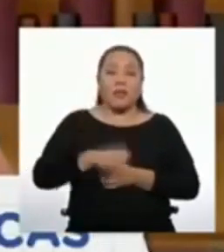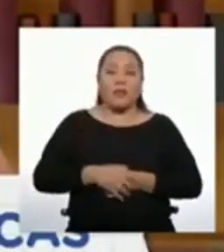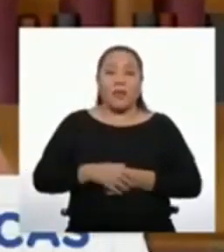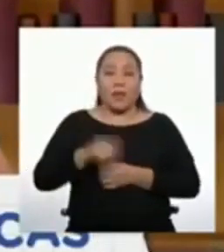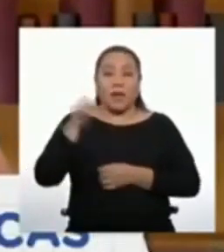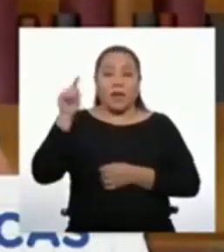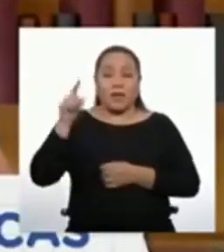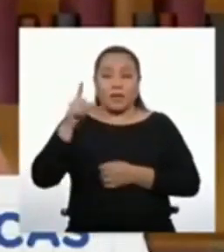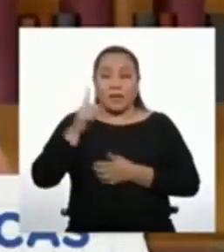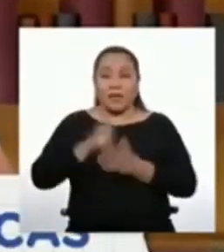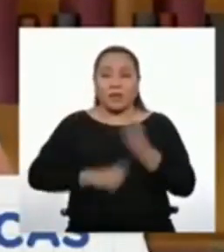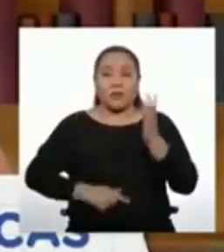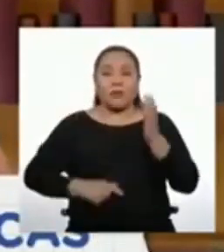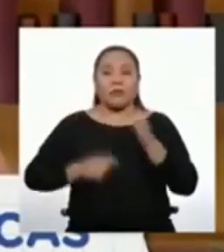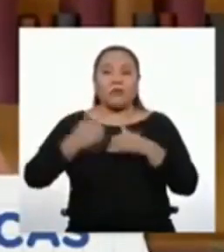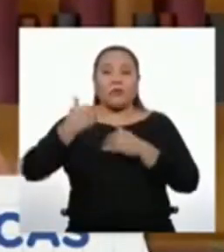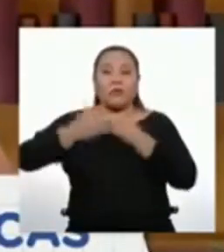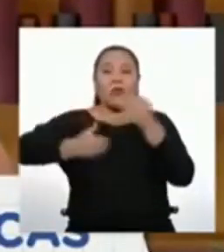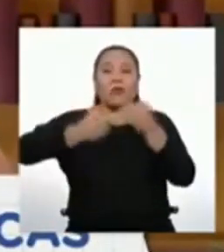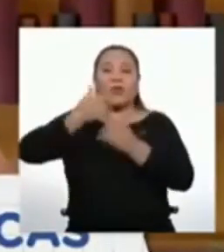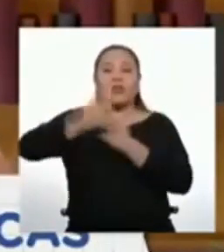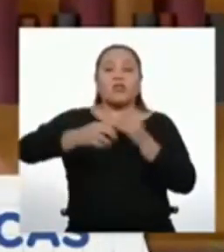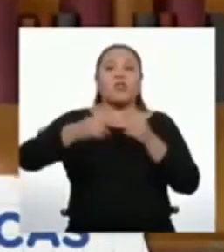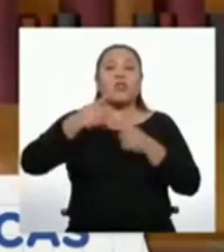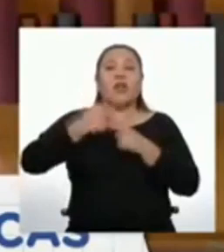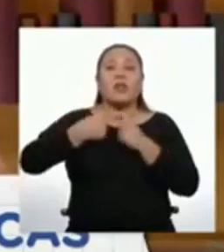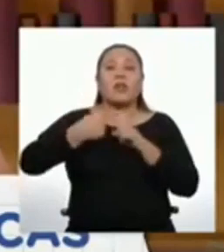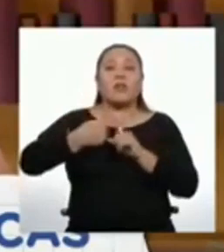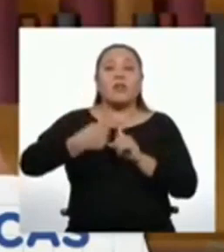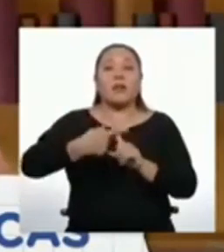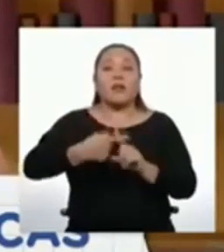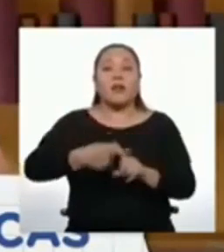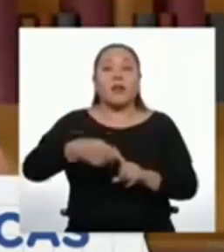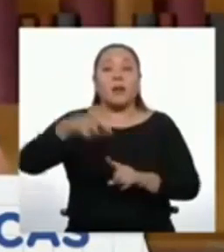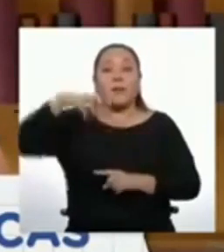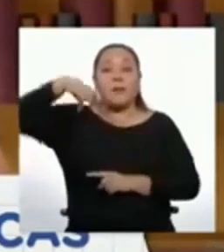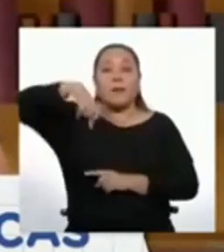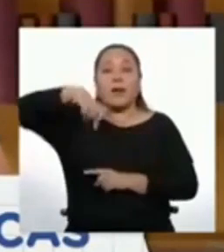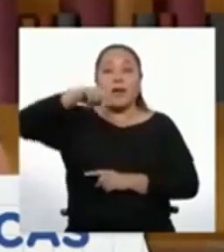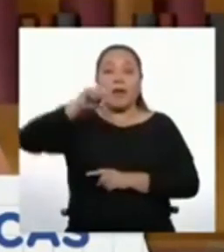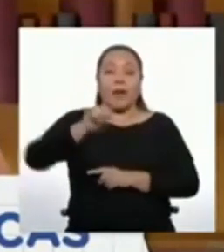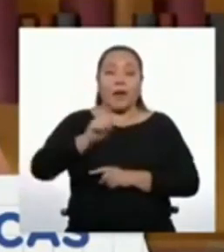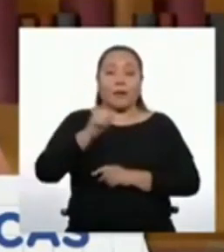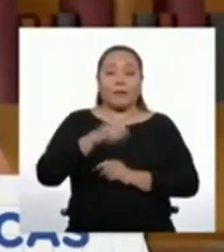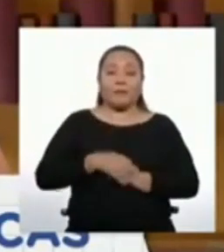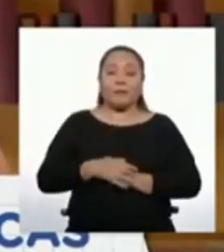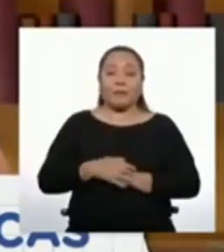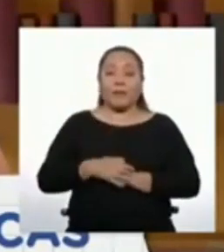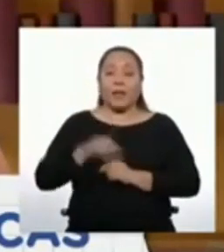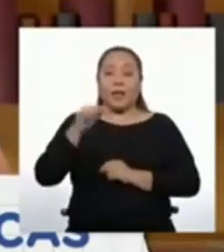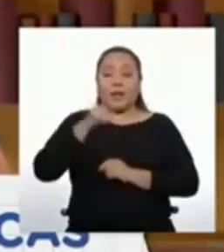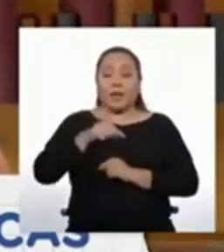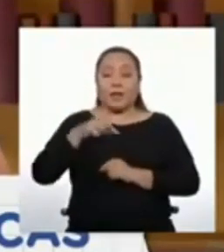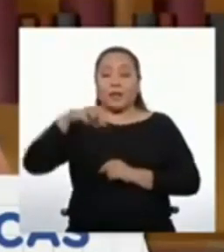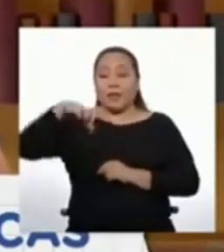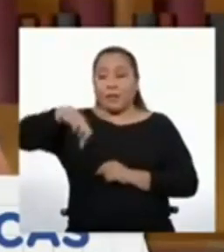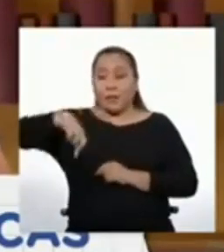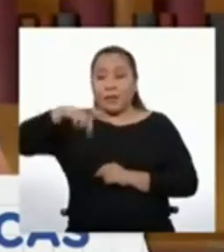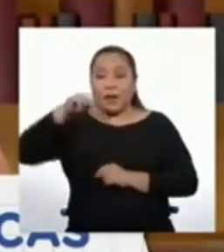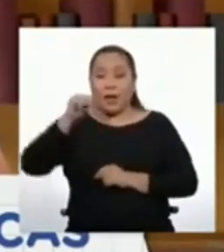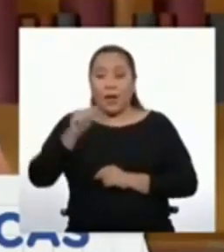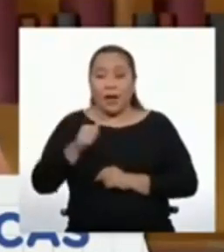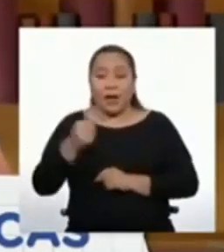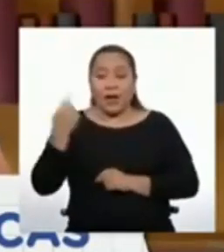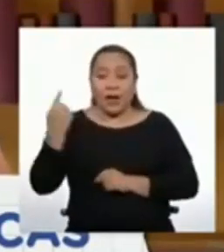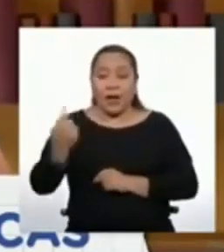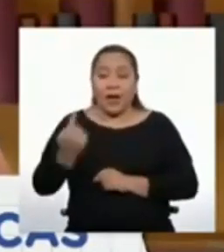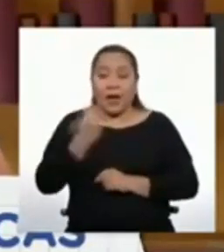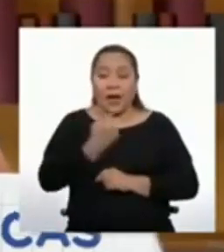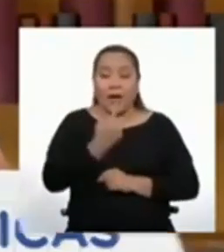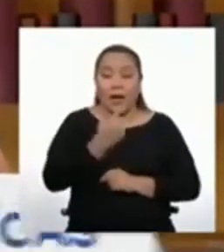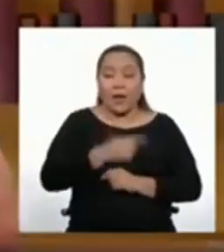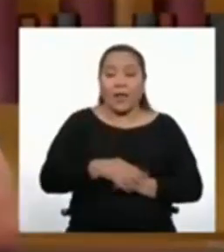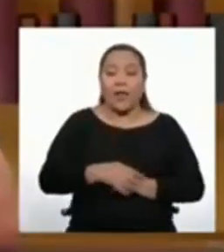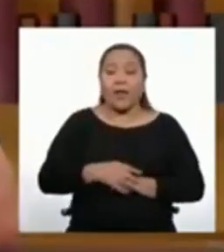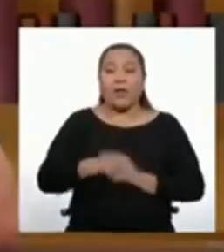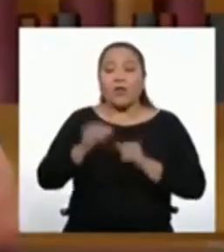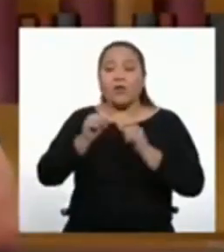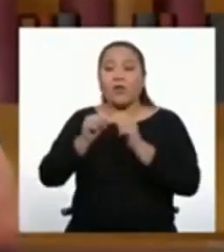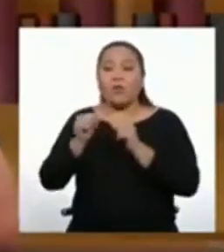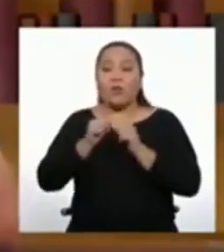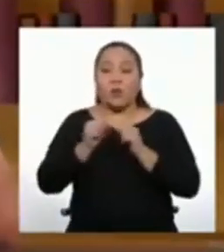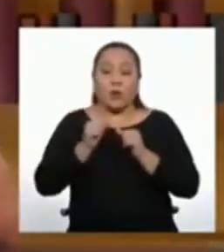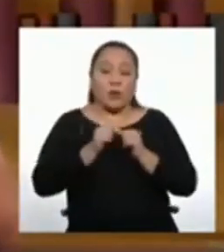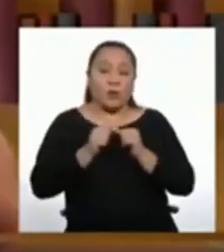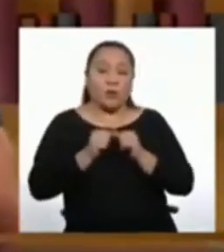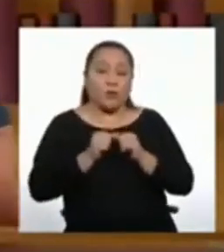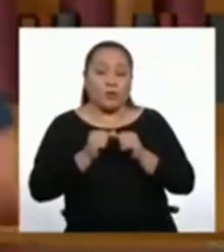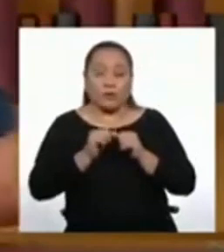Vamos a denominarla con las siglas PA. En una progresión aritmética, cada término, a excepción del primero,